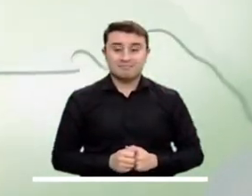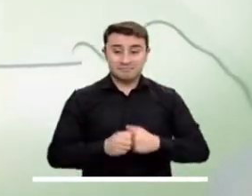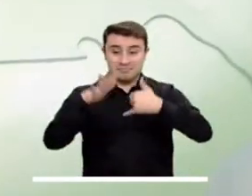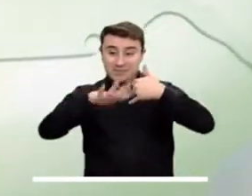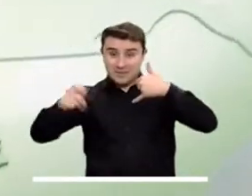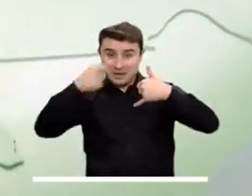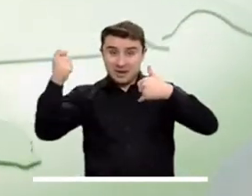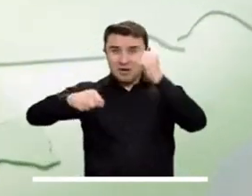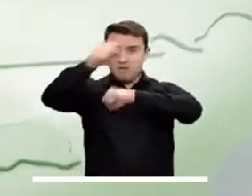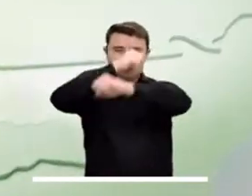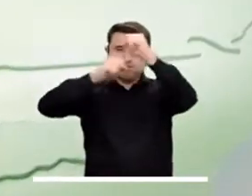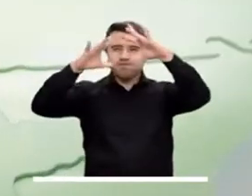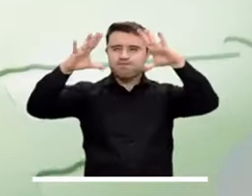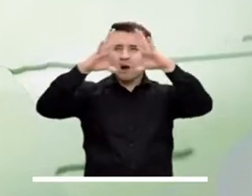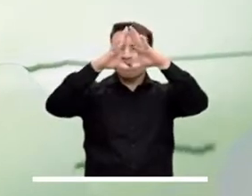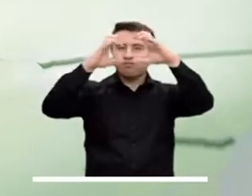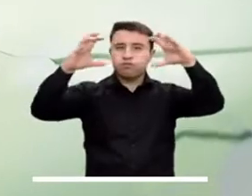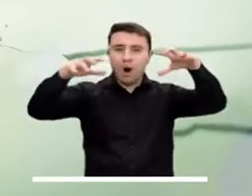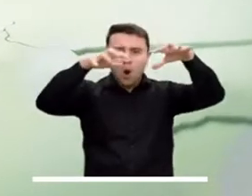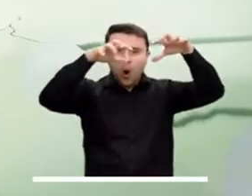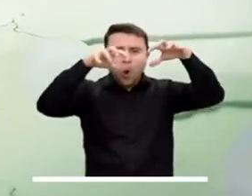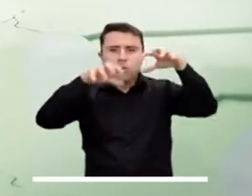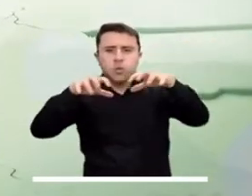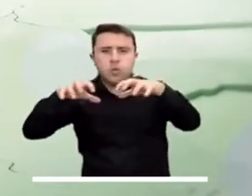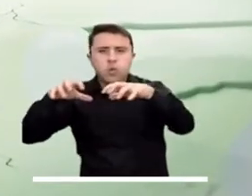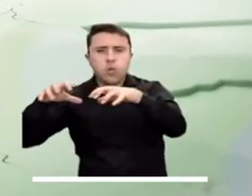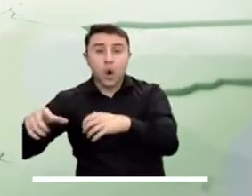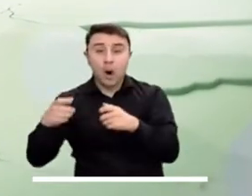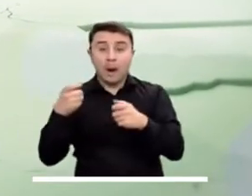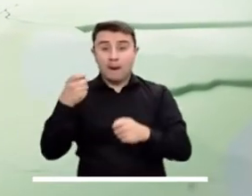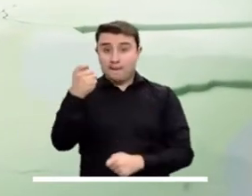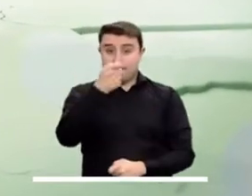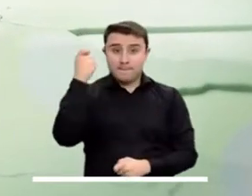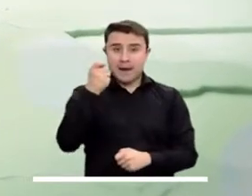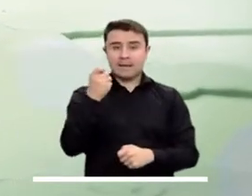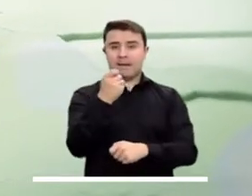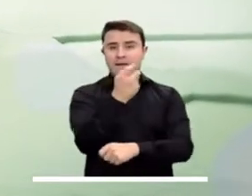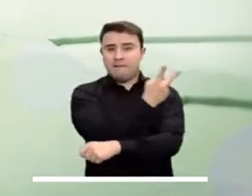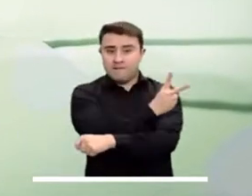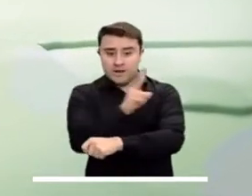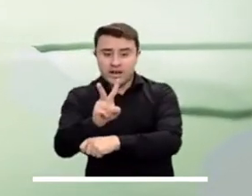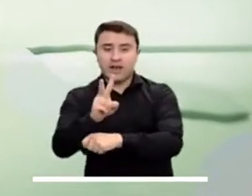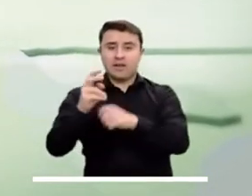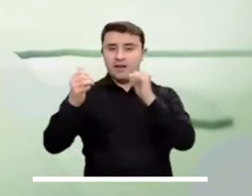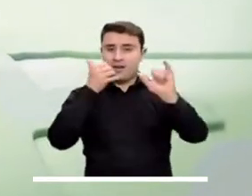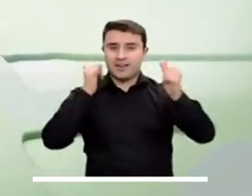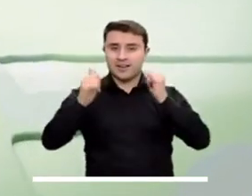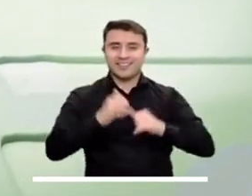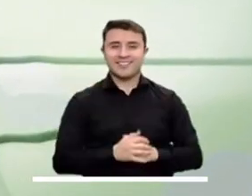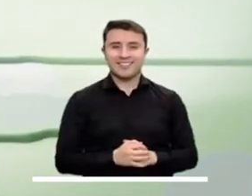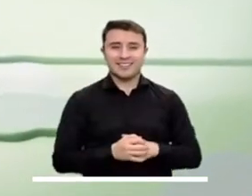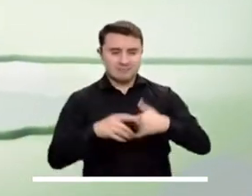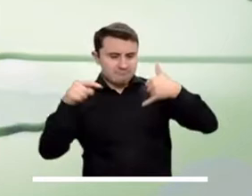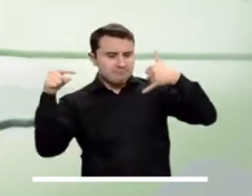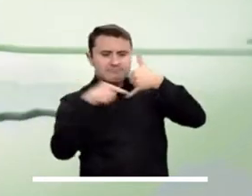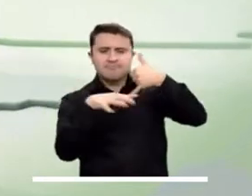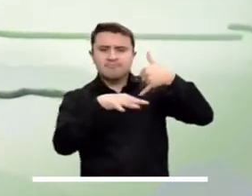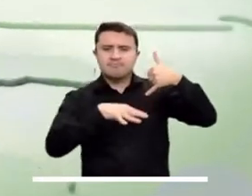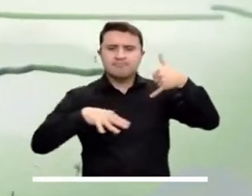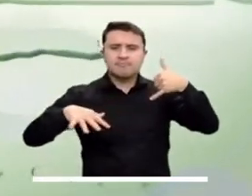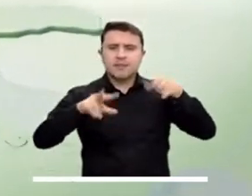Algunas cadenas de nubes poblarán el cielo en los llanos orientales, lo que podrá provocar fuertes lluvias en Meta, Bichada y Casanare.